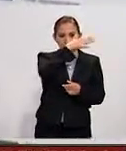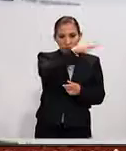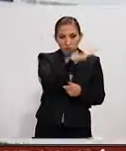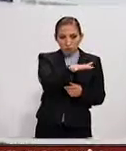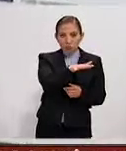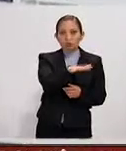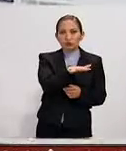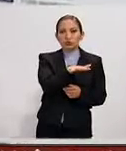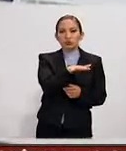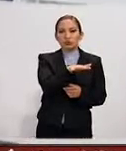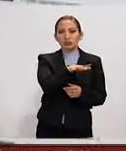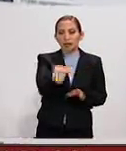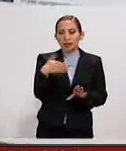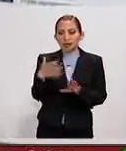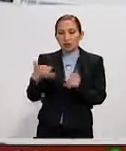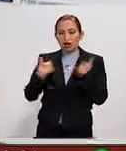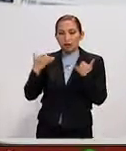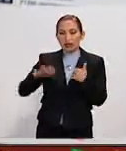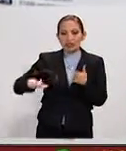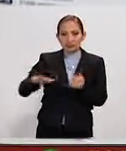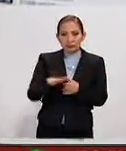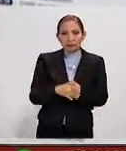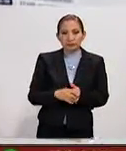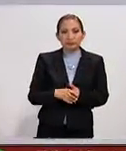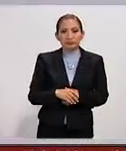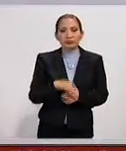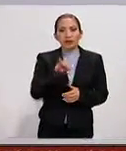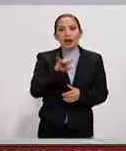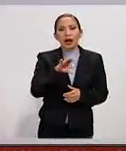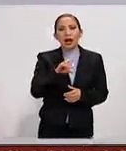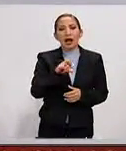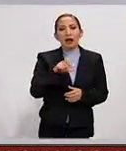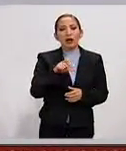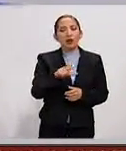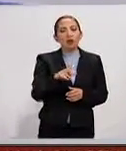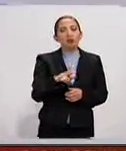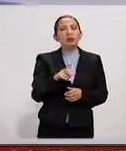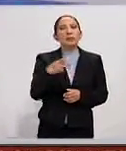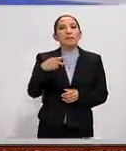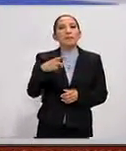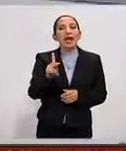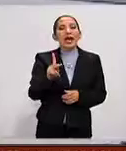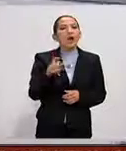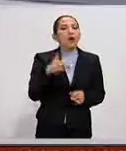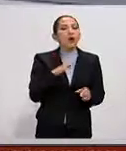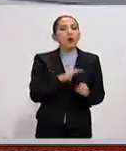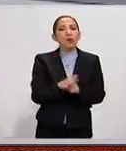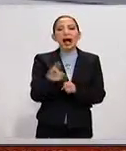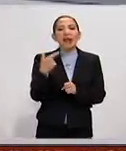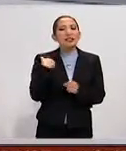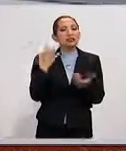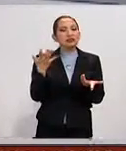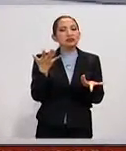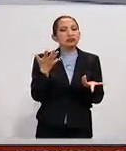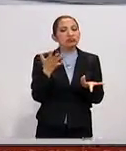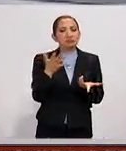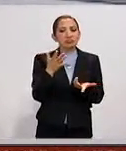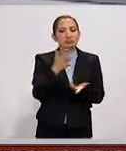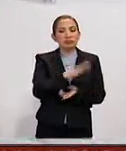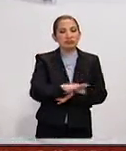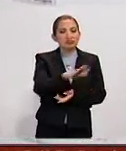hacia los jóvenes. Juan Carlos Montesinos, pero ¿cuáles son estos factores que